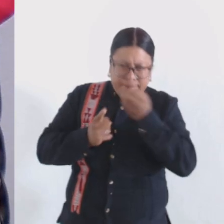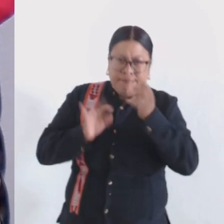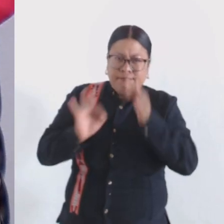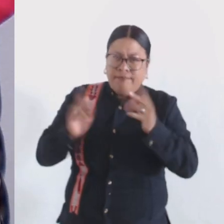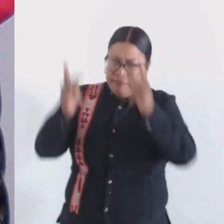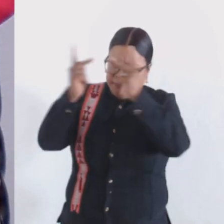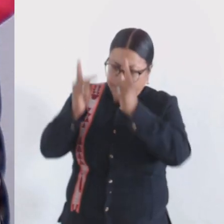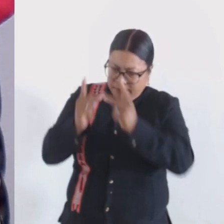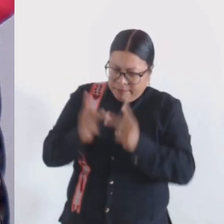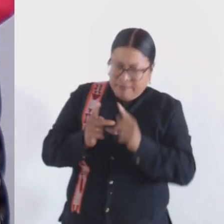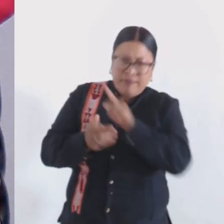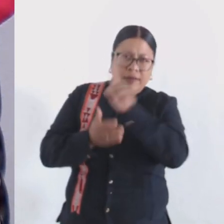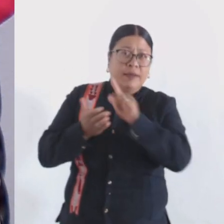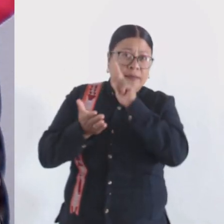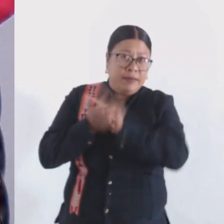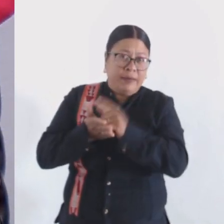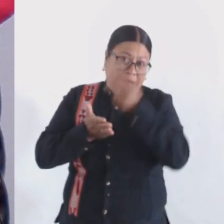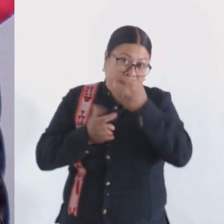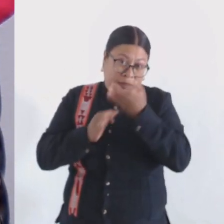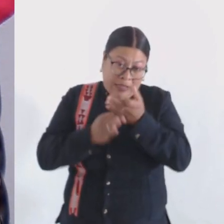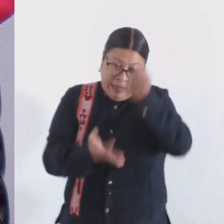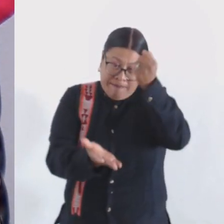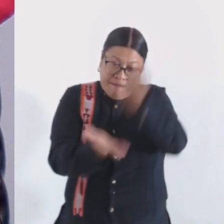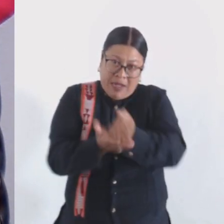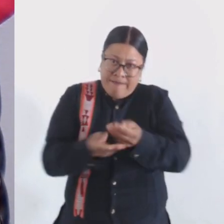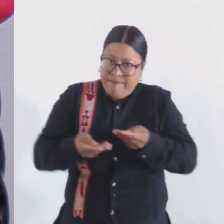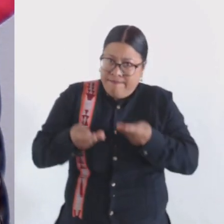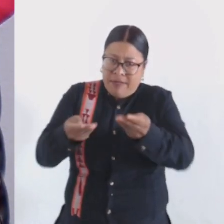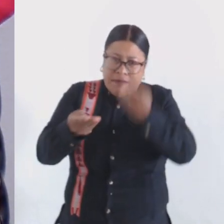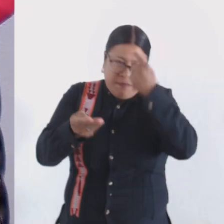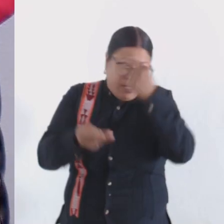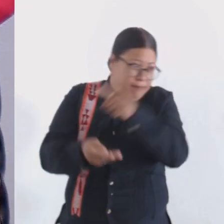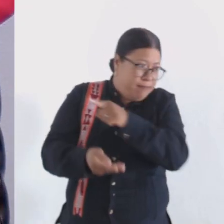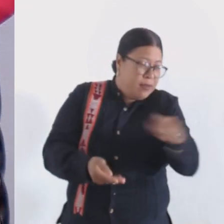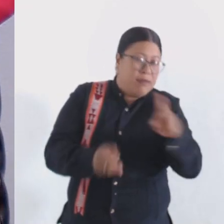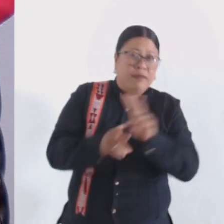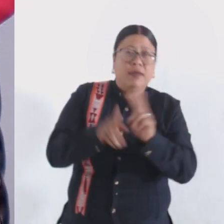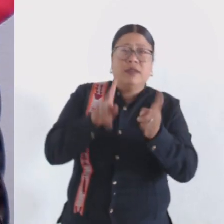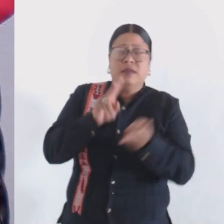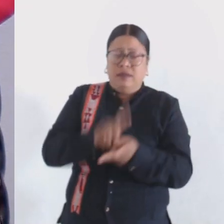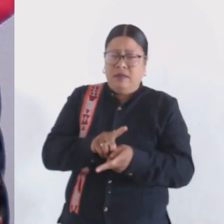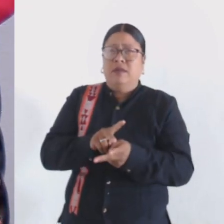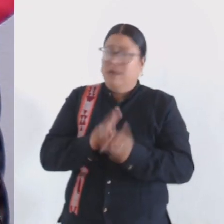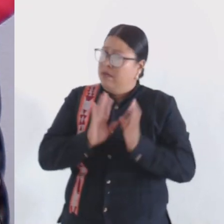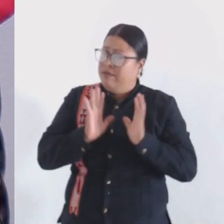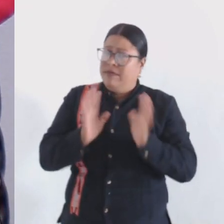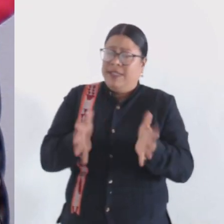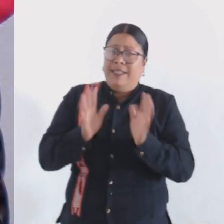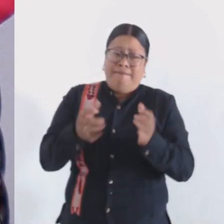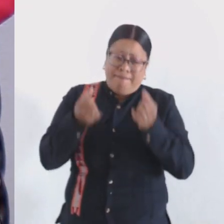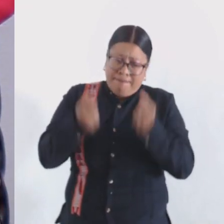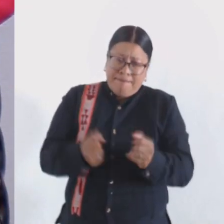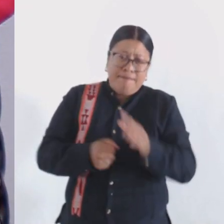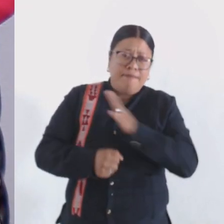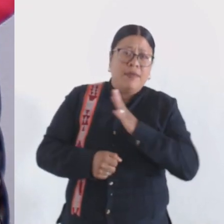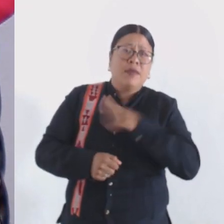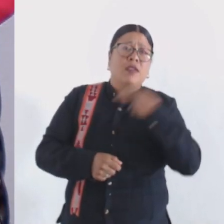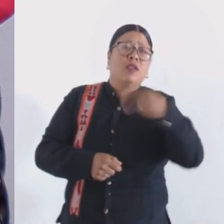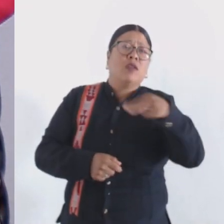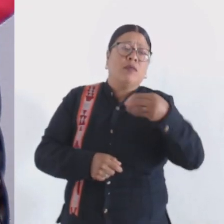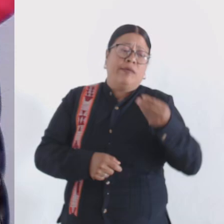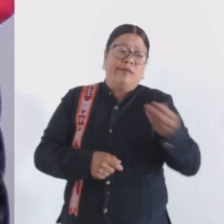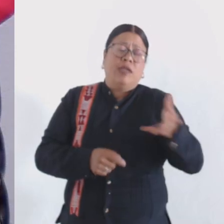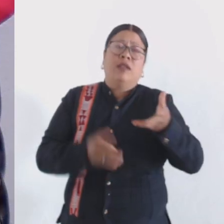de manera tal que esta certeza que hoy les queremos dar a los vecinos, de que ya van a contar con el nombre